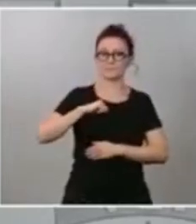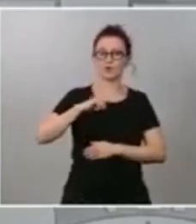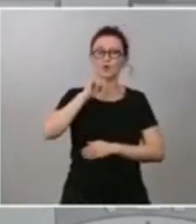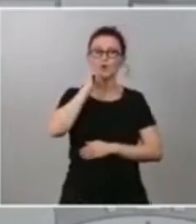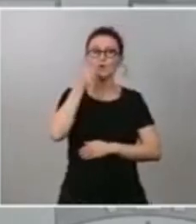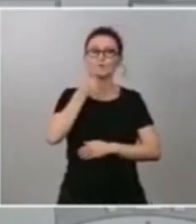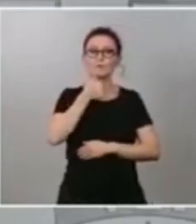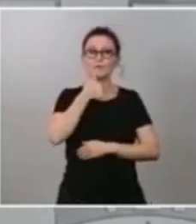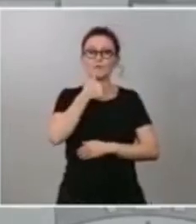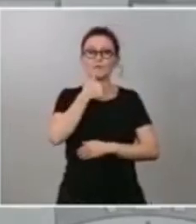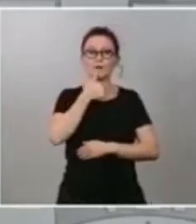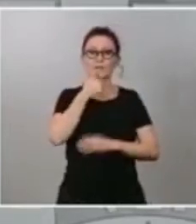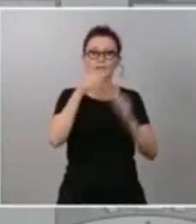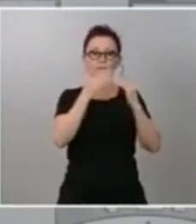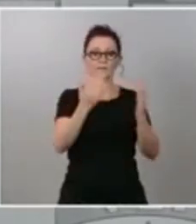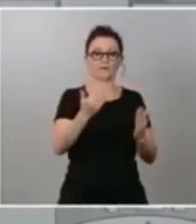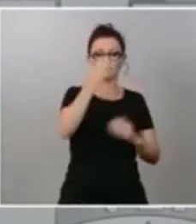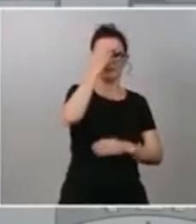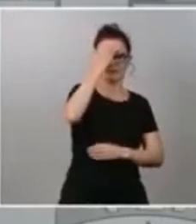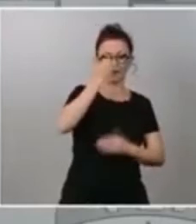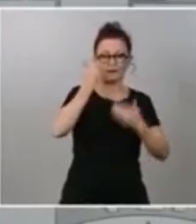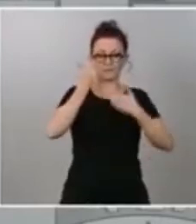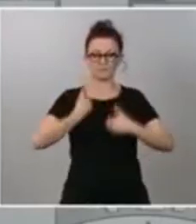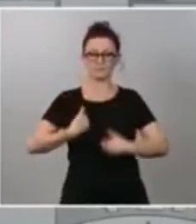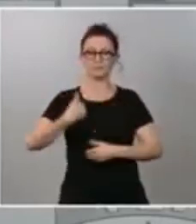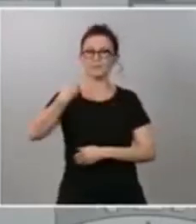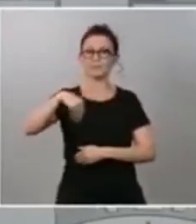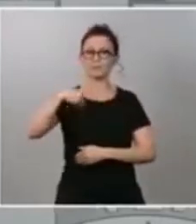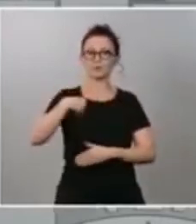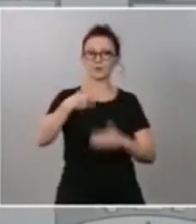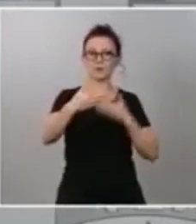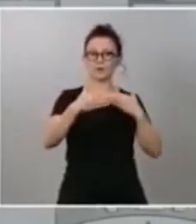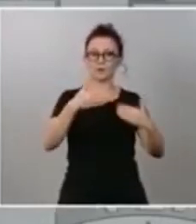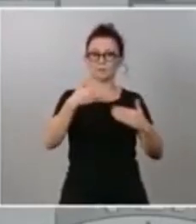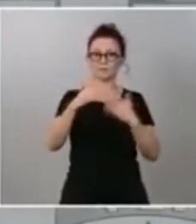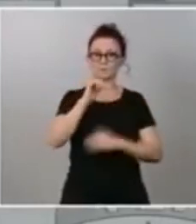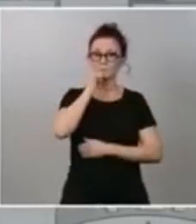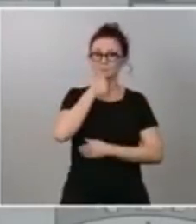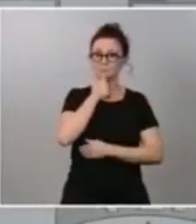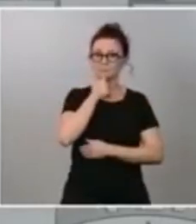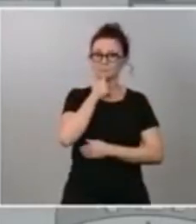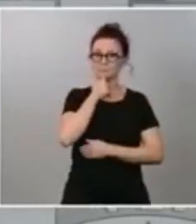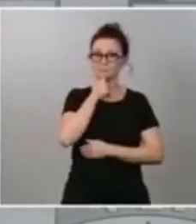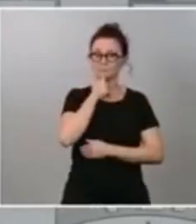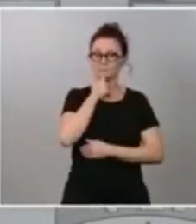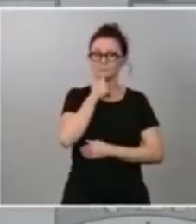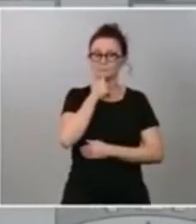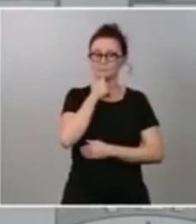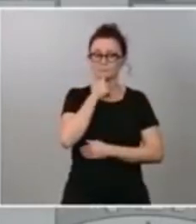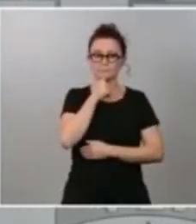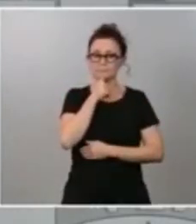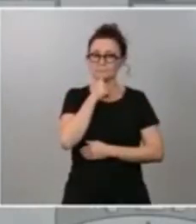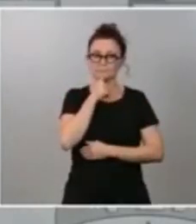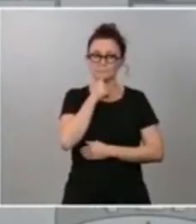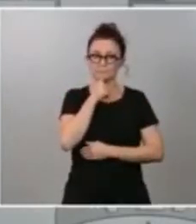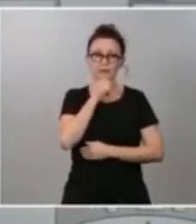la Casa Real y mi persona como presidente que yo preservo y por tanto lo único que me corresponde a mí como presidente del gobierno que es mi